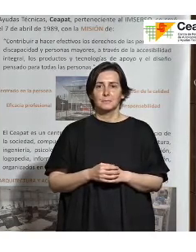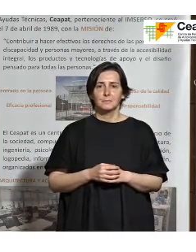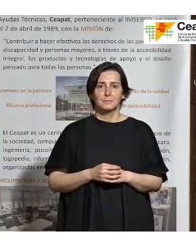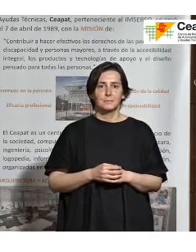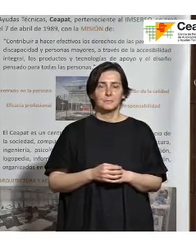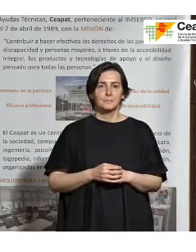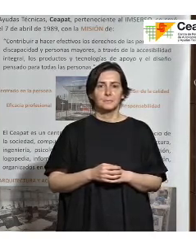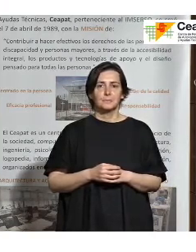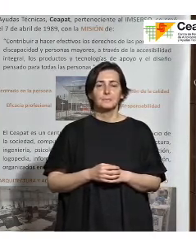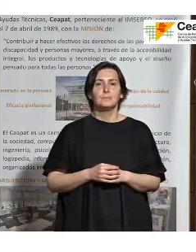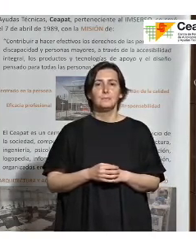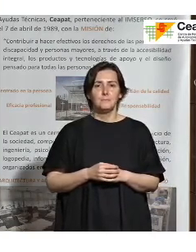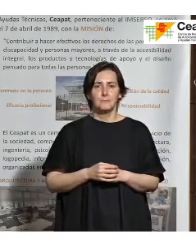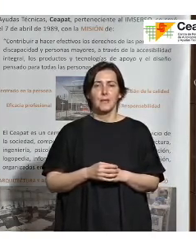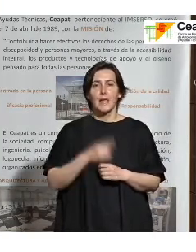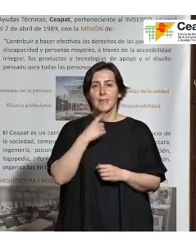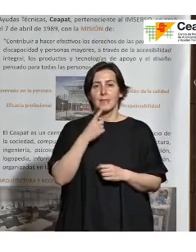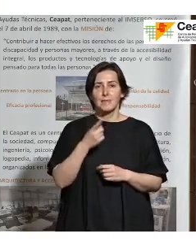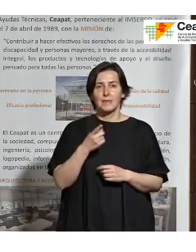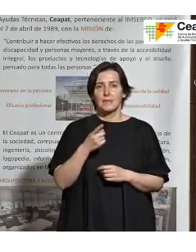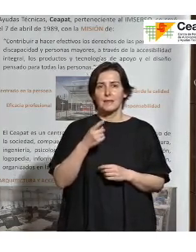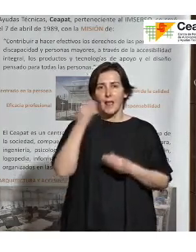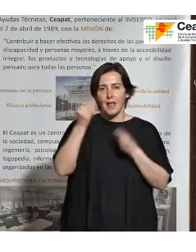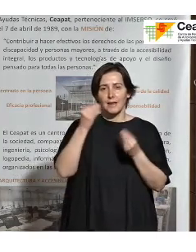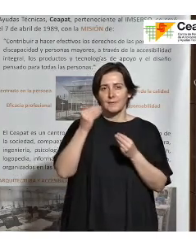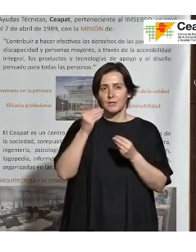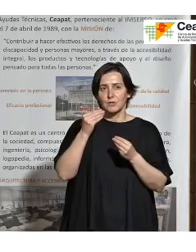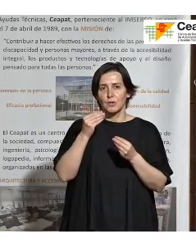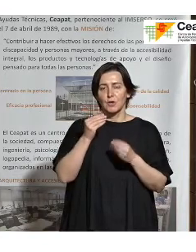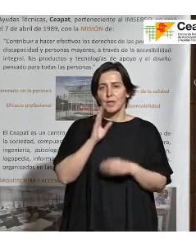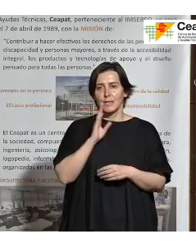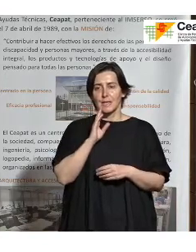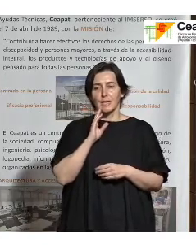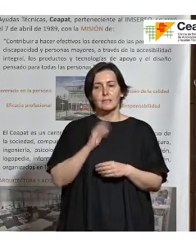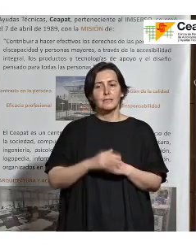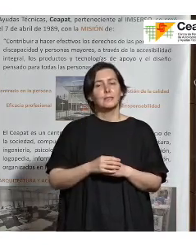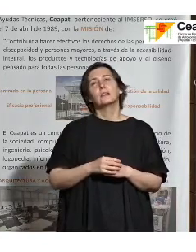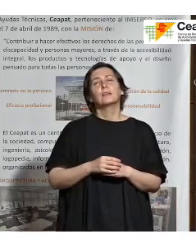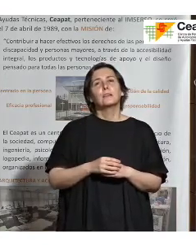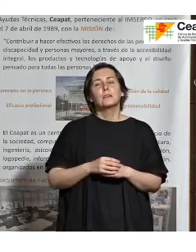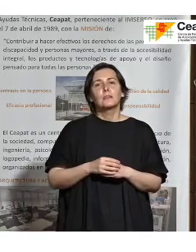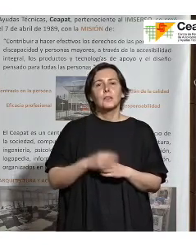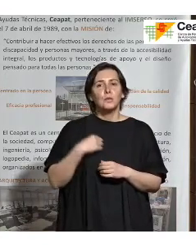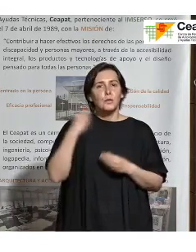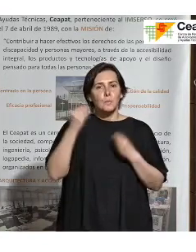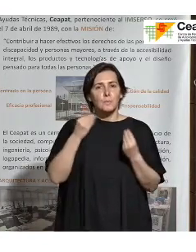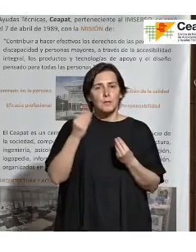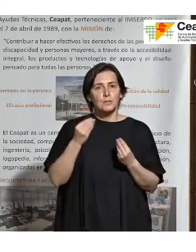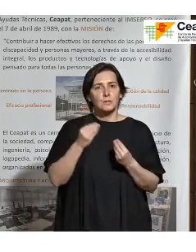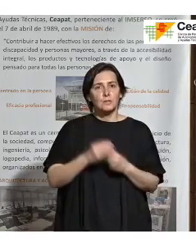solo quería añadir sobre la reflexión anterior del coste que yo creo que también